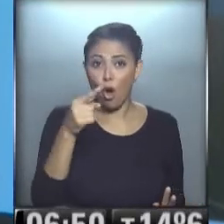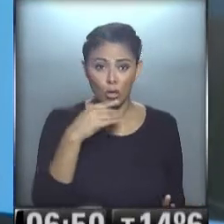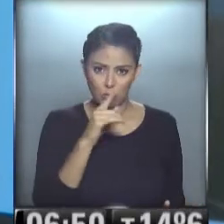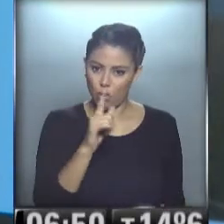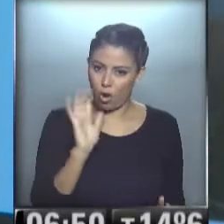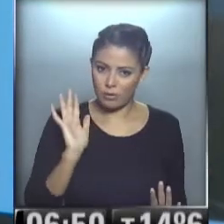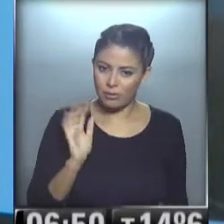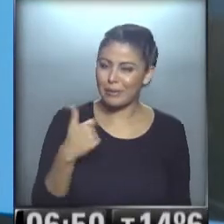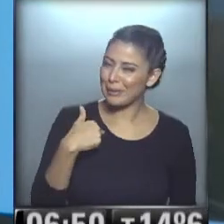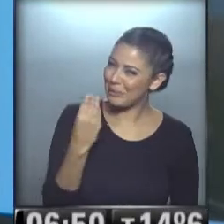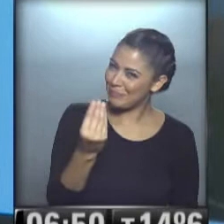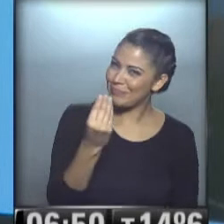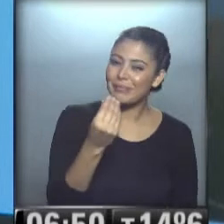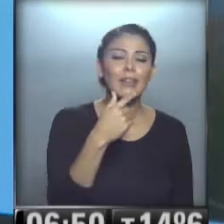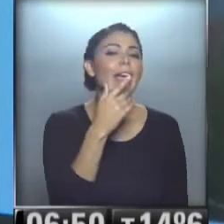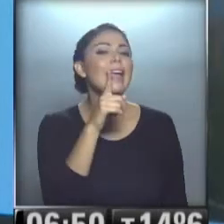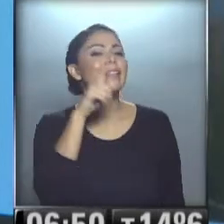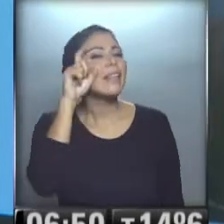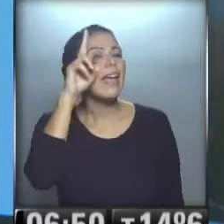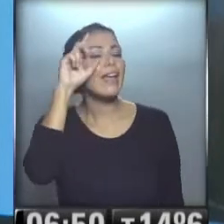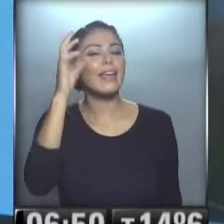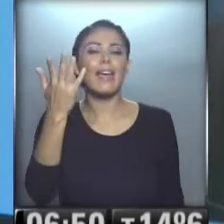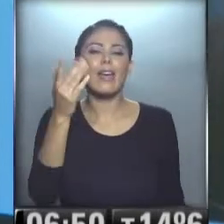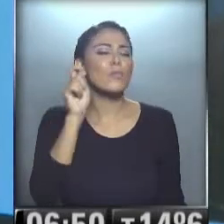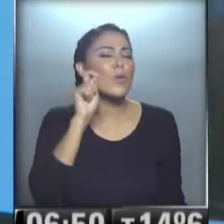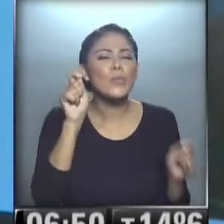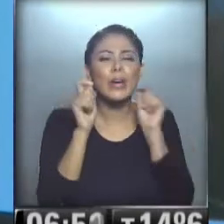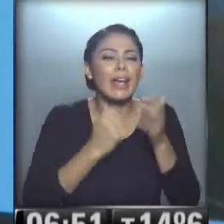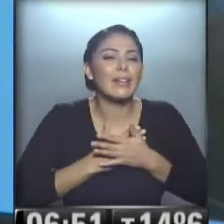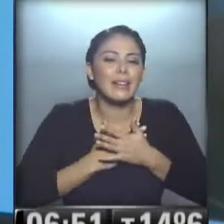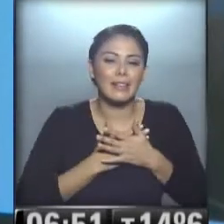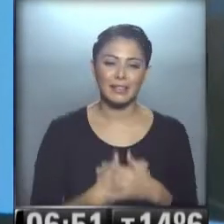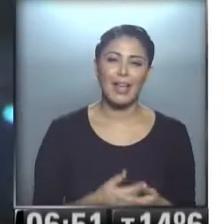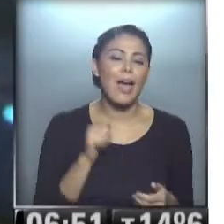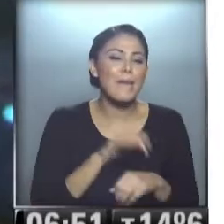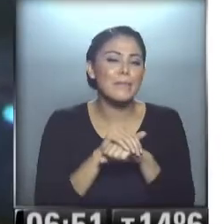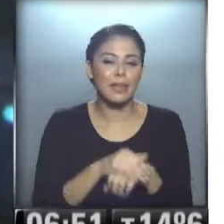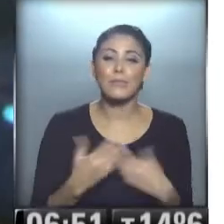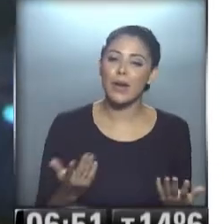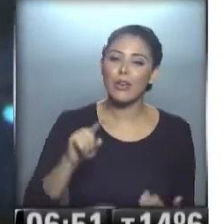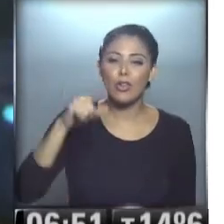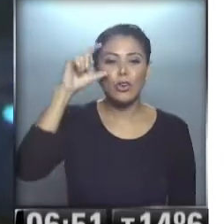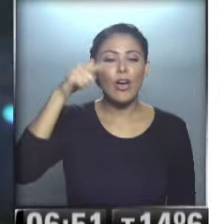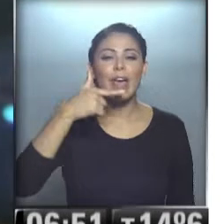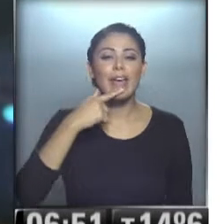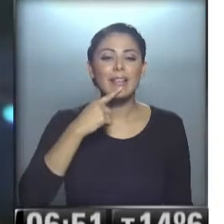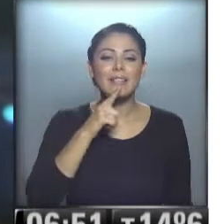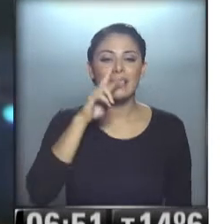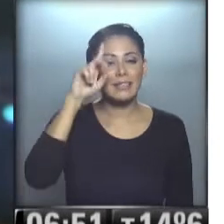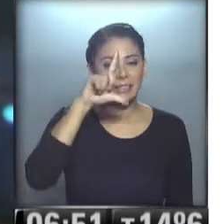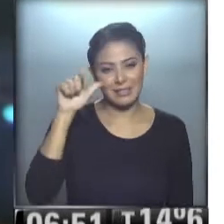no... ...no, a mí no me engana... ...Tere, Tere... ...besos, querida, besos, amiga... ...bueno, estrella de mar...